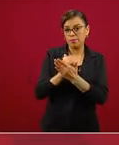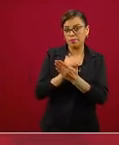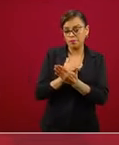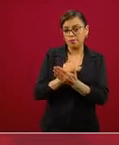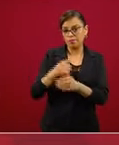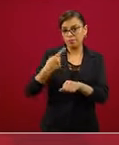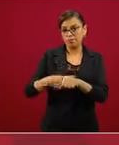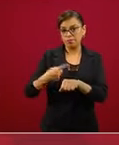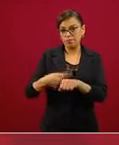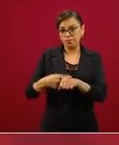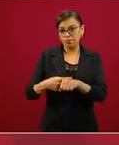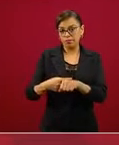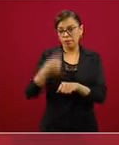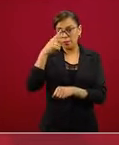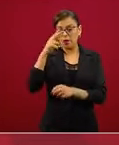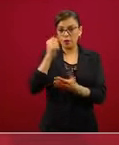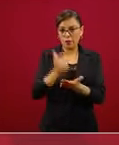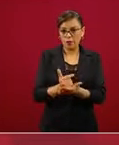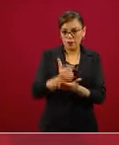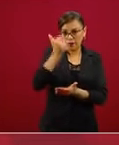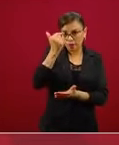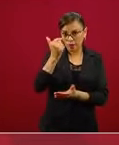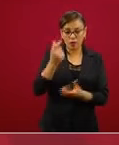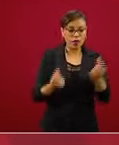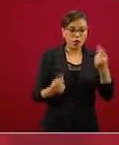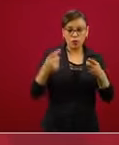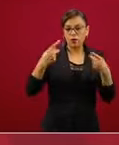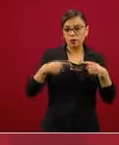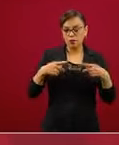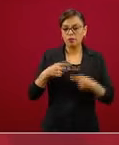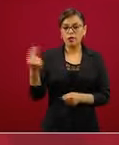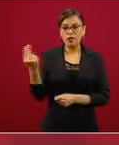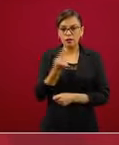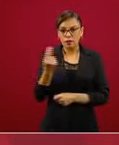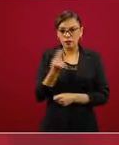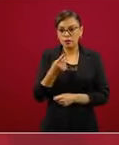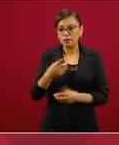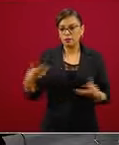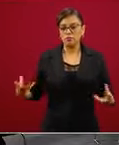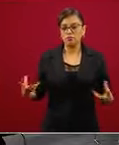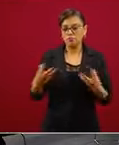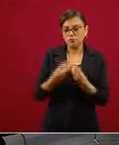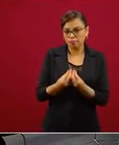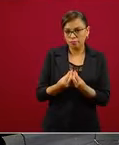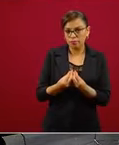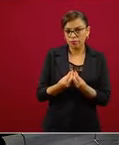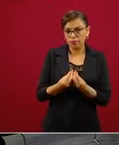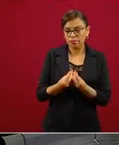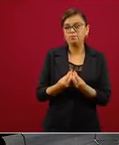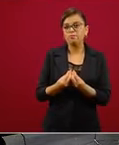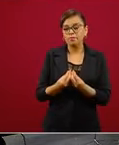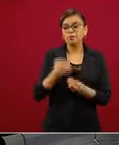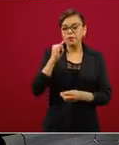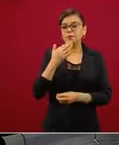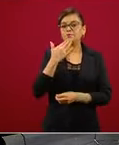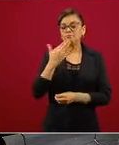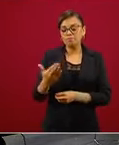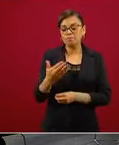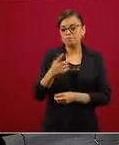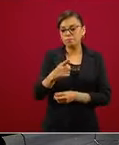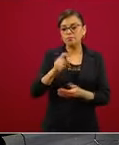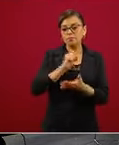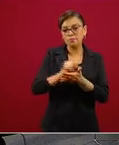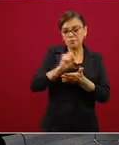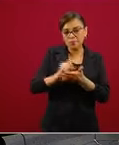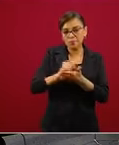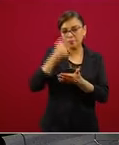personas, tenemos que convivir y generar esta nueva normalidad. Pero al mismo tiempo no pensar que vamos